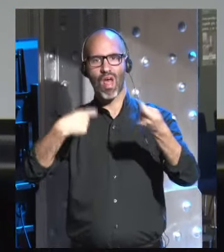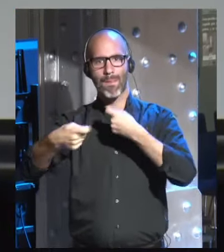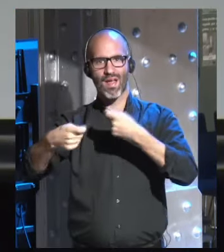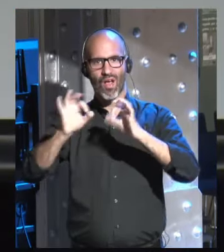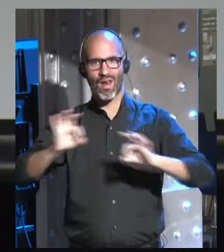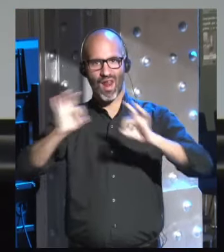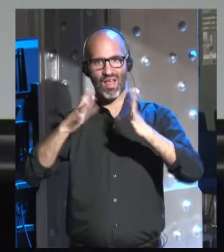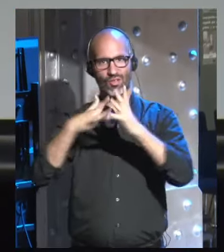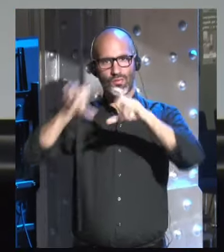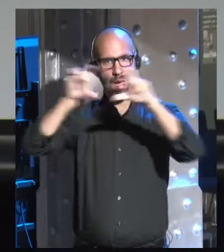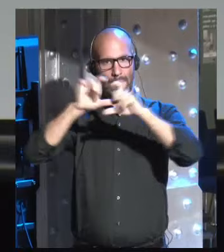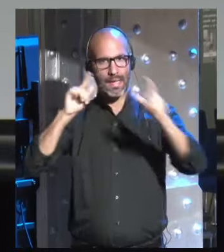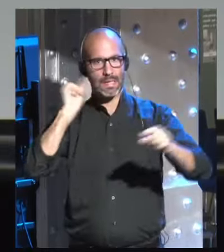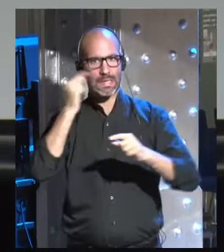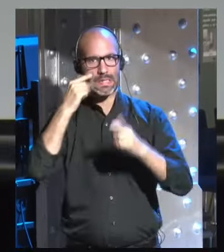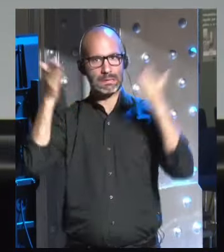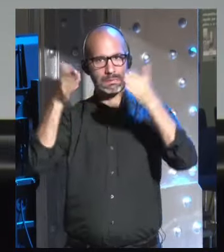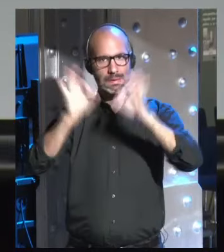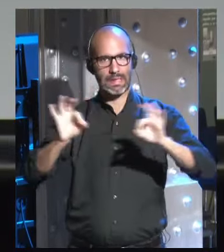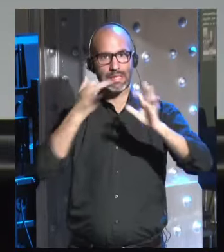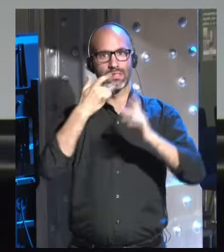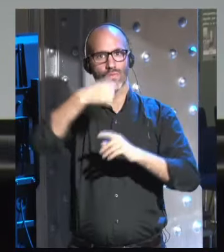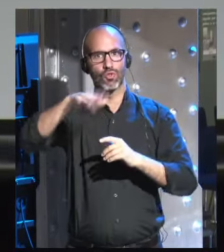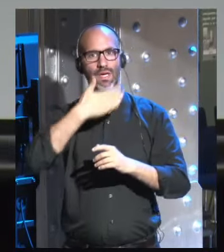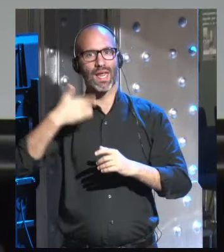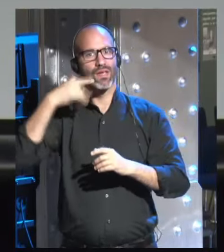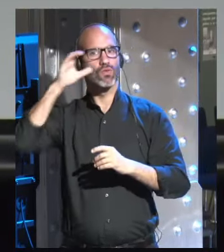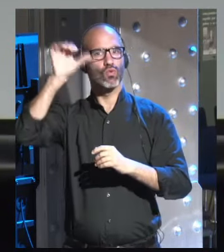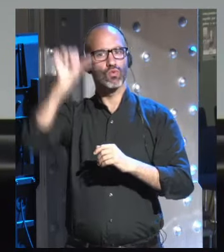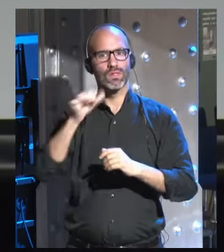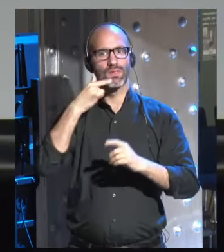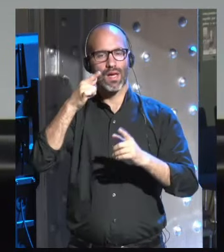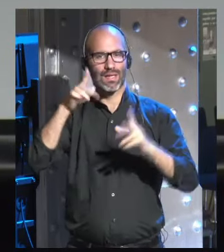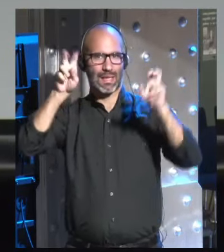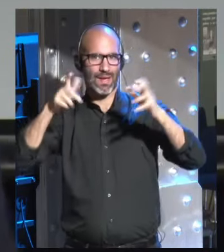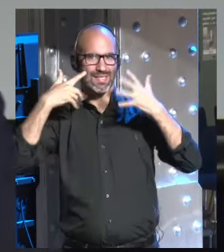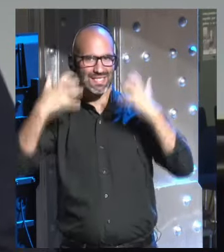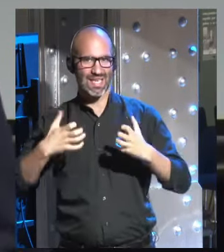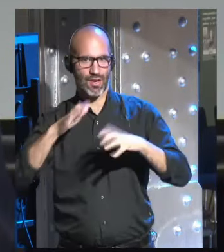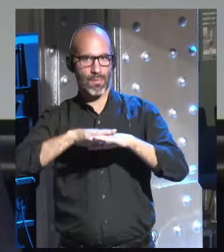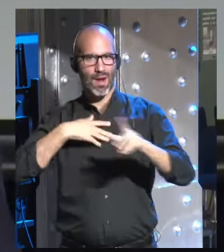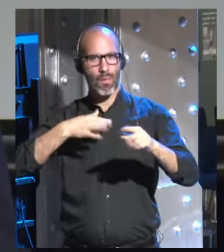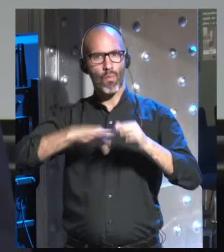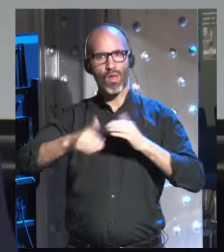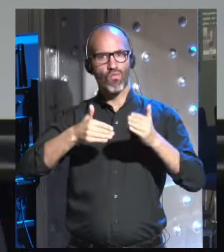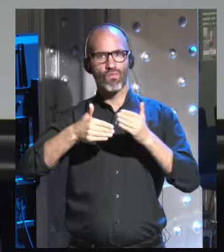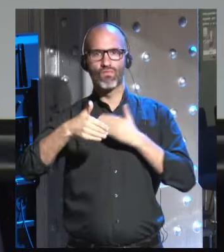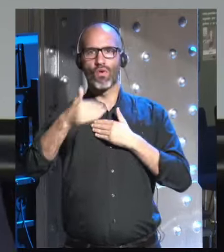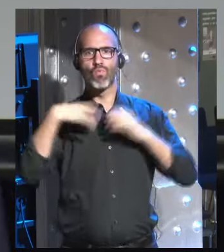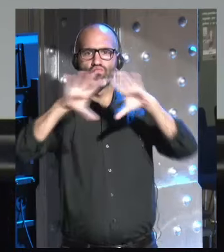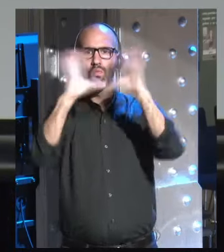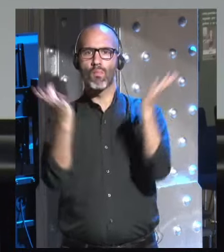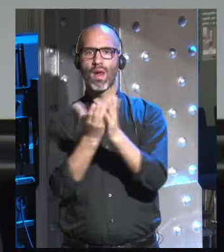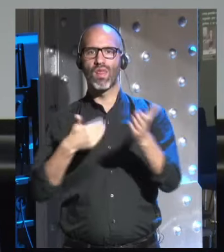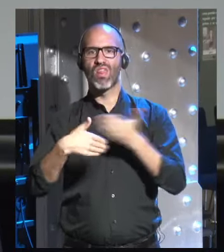corporaciones si queréis escuchar visiones serias sobre el aspecto que puede tener la